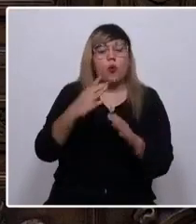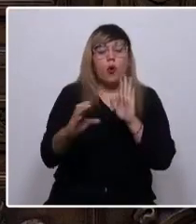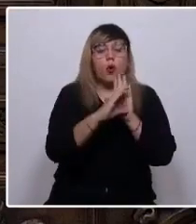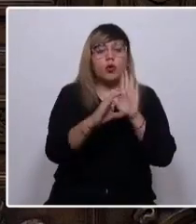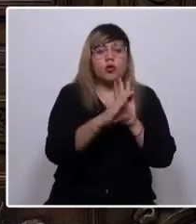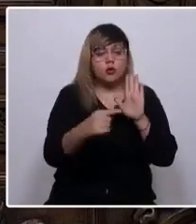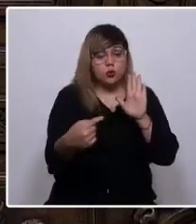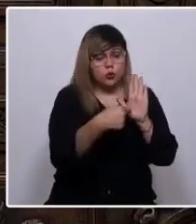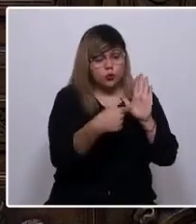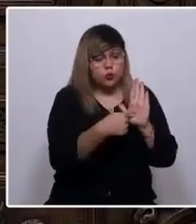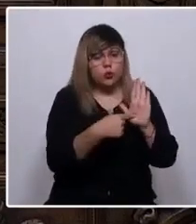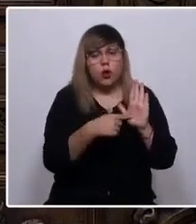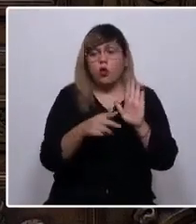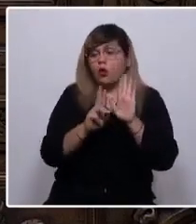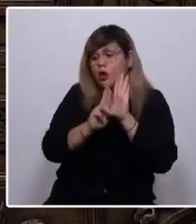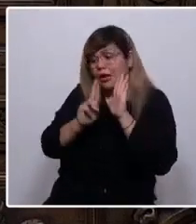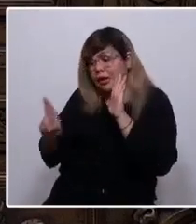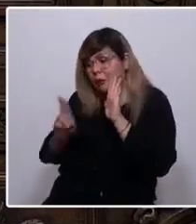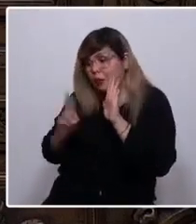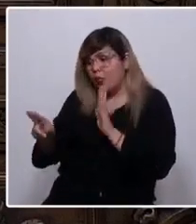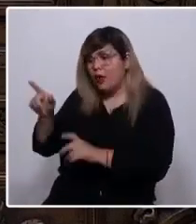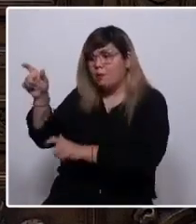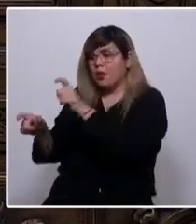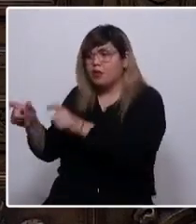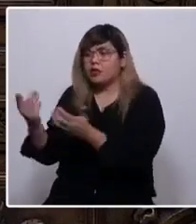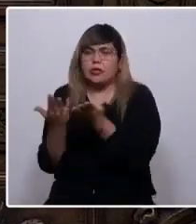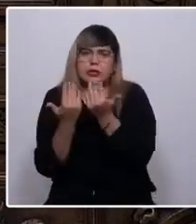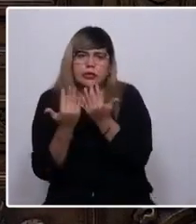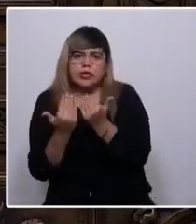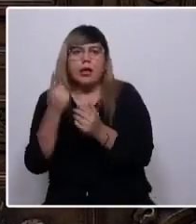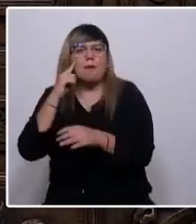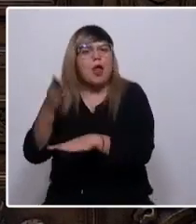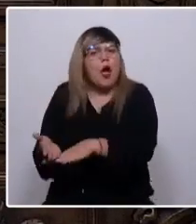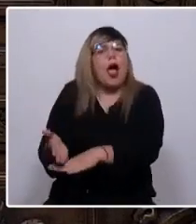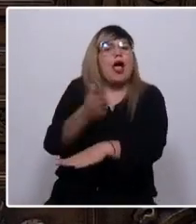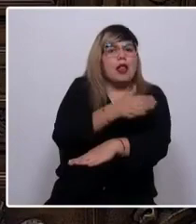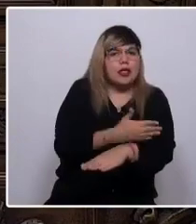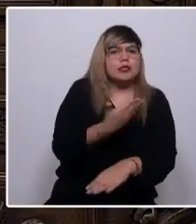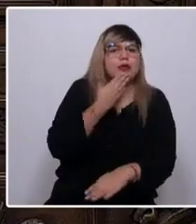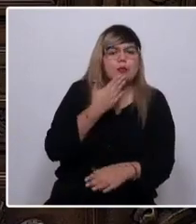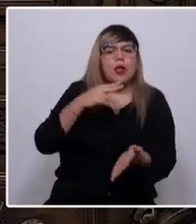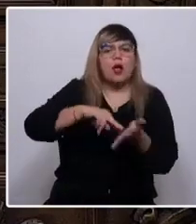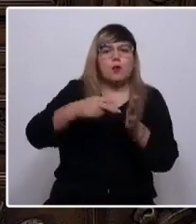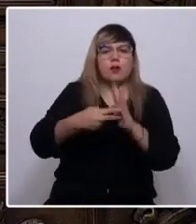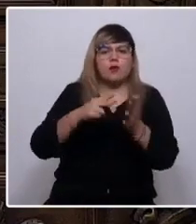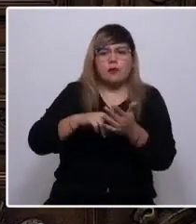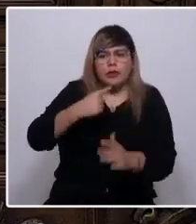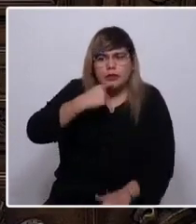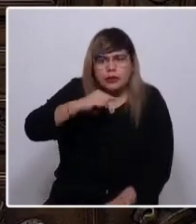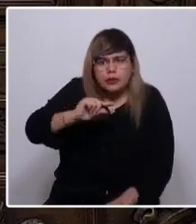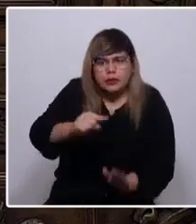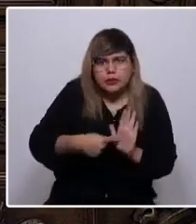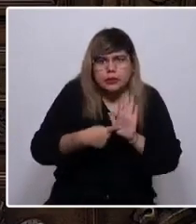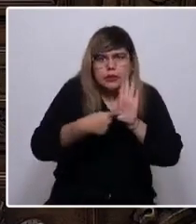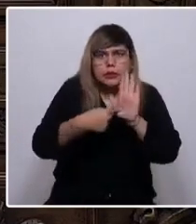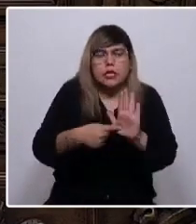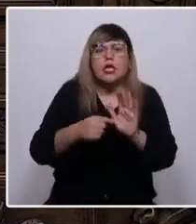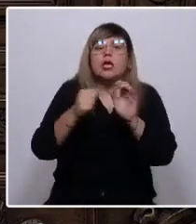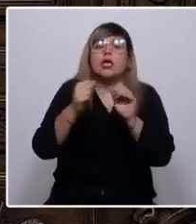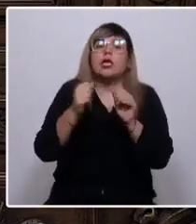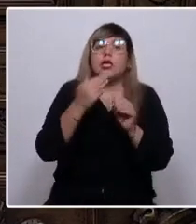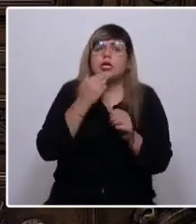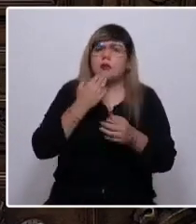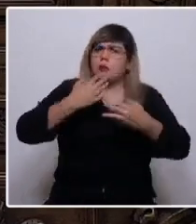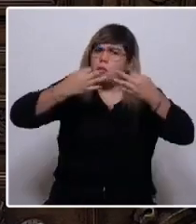debe responder a las demandas de su tiempo, pero también debe adelantarse a problemas que recién se vislumbran y que llegarán a ser